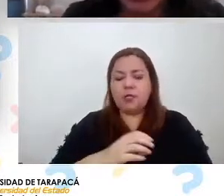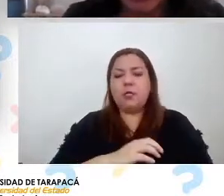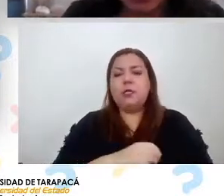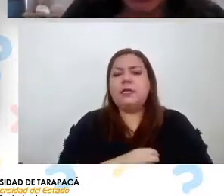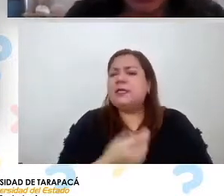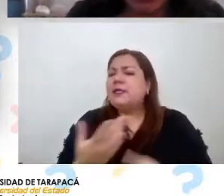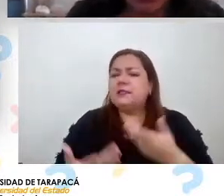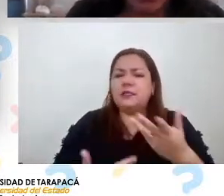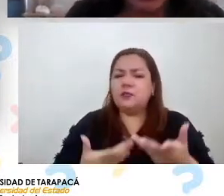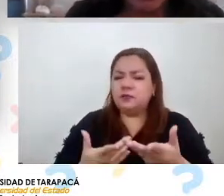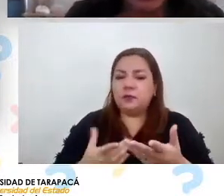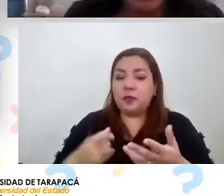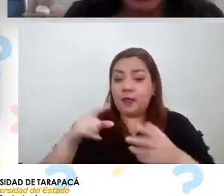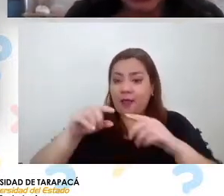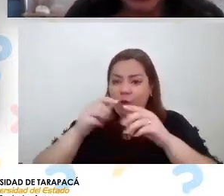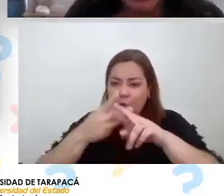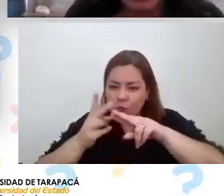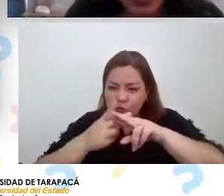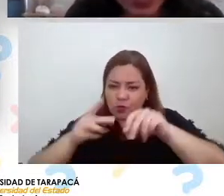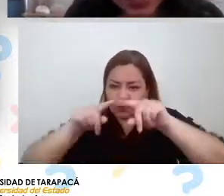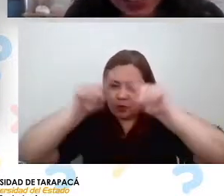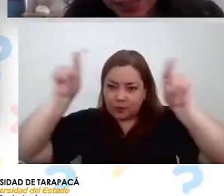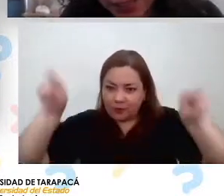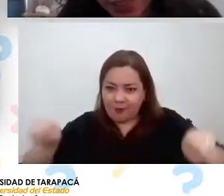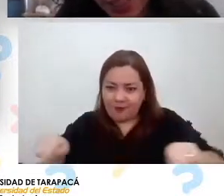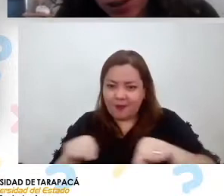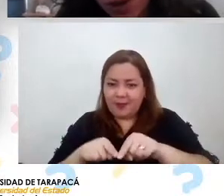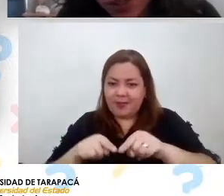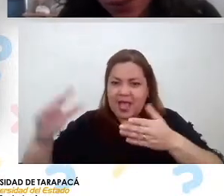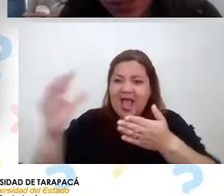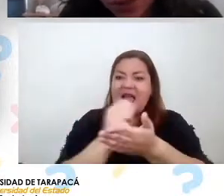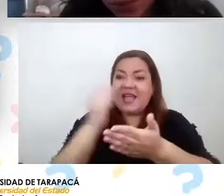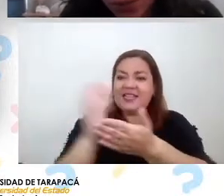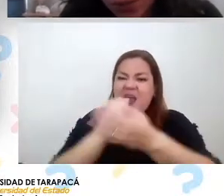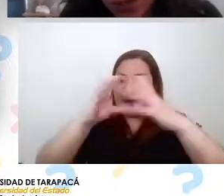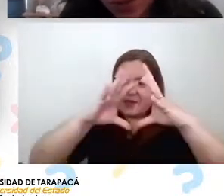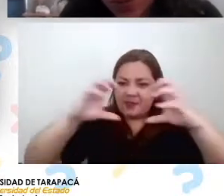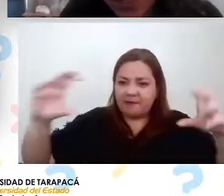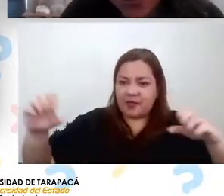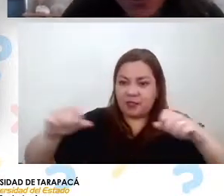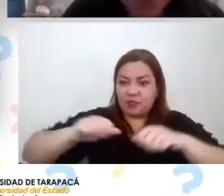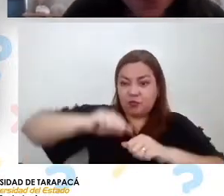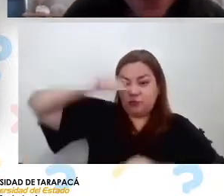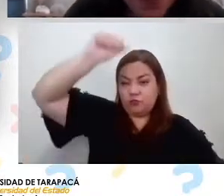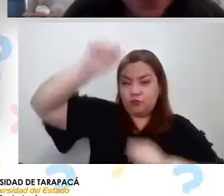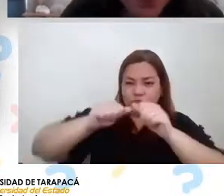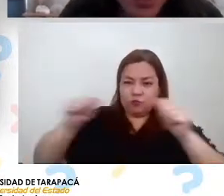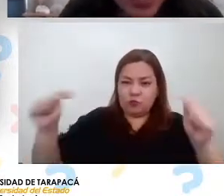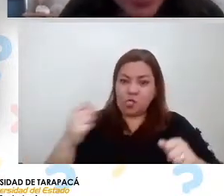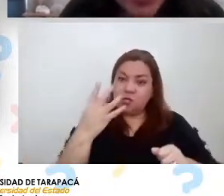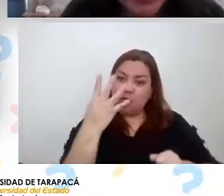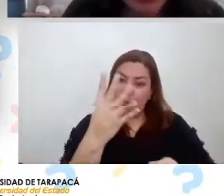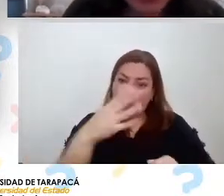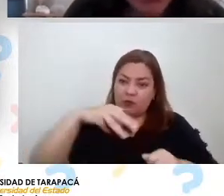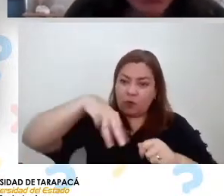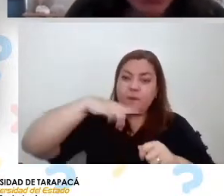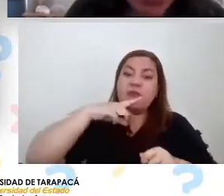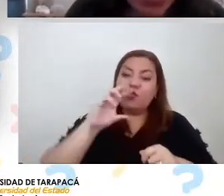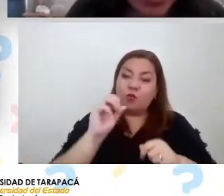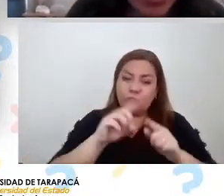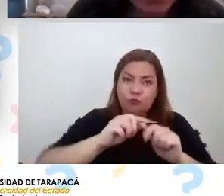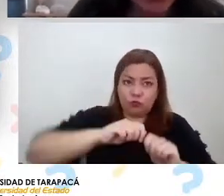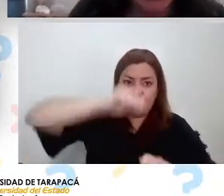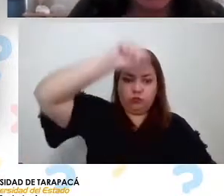atrapanieblas, son unos atrapanieblas grandes de cuatro metros por cuatro metros y cómo